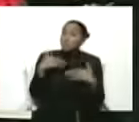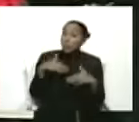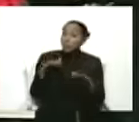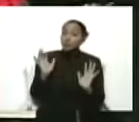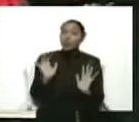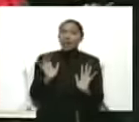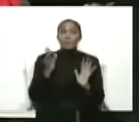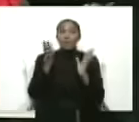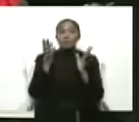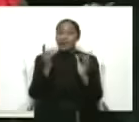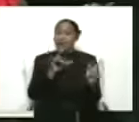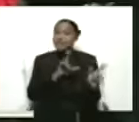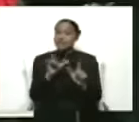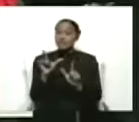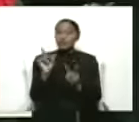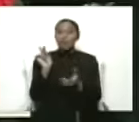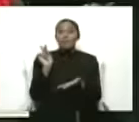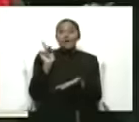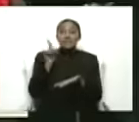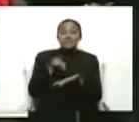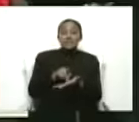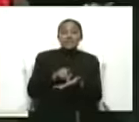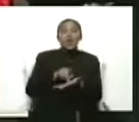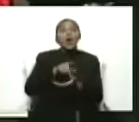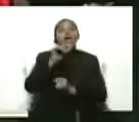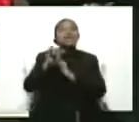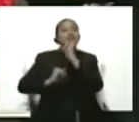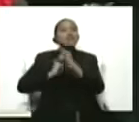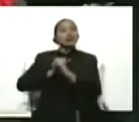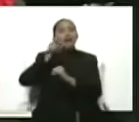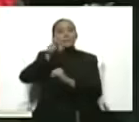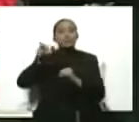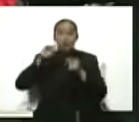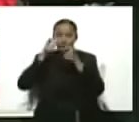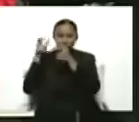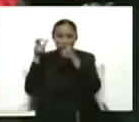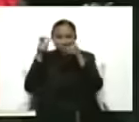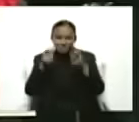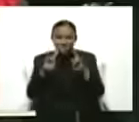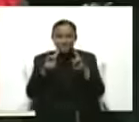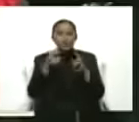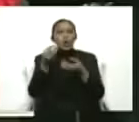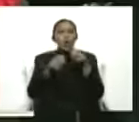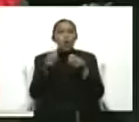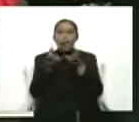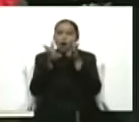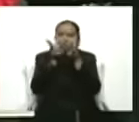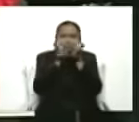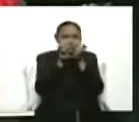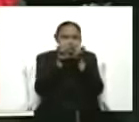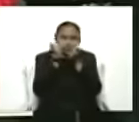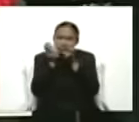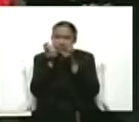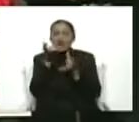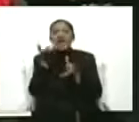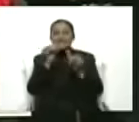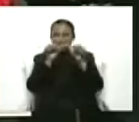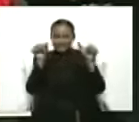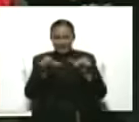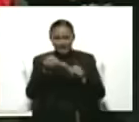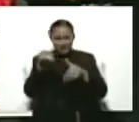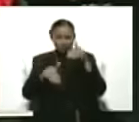veedores aquí ya en nuestro país que respetan la constitución, que respetan las leyes, que